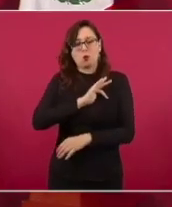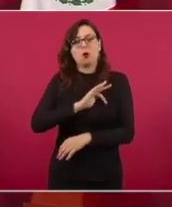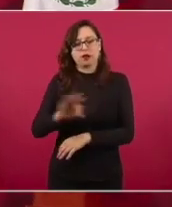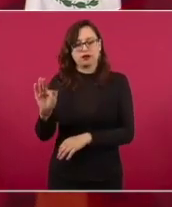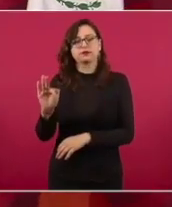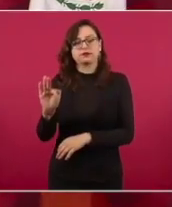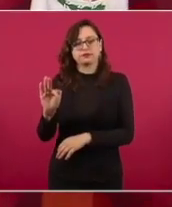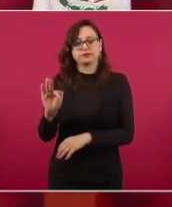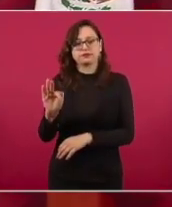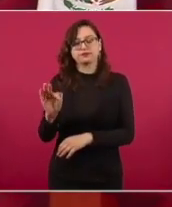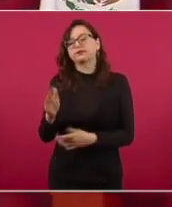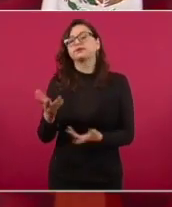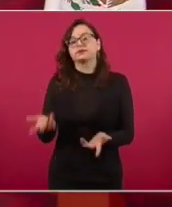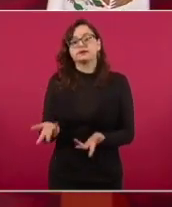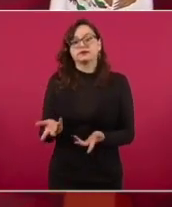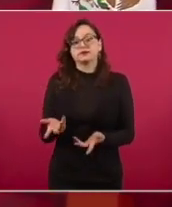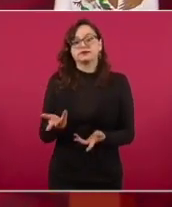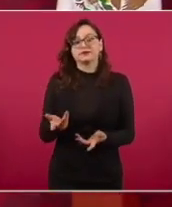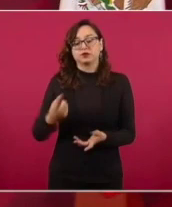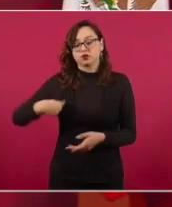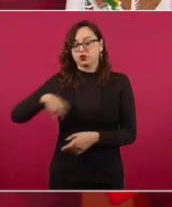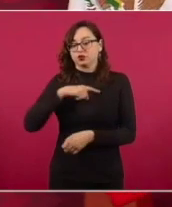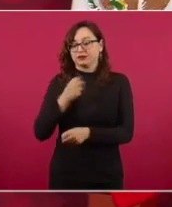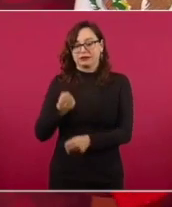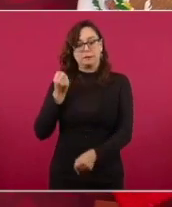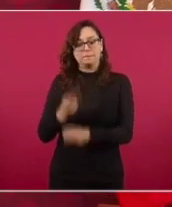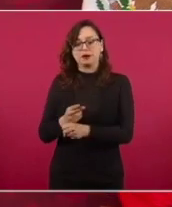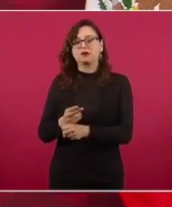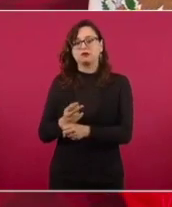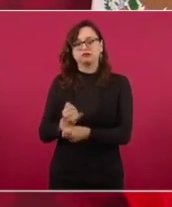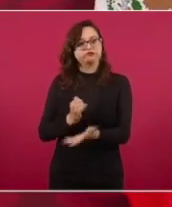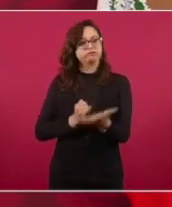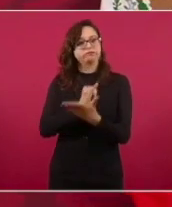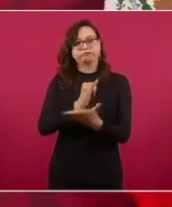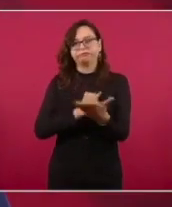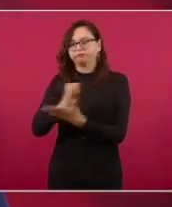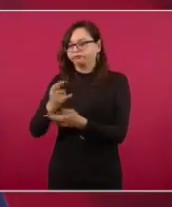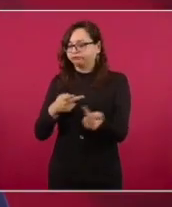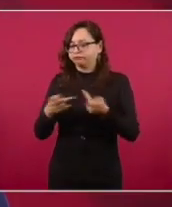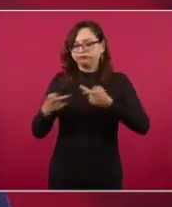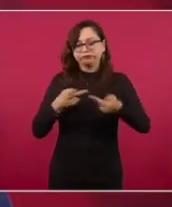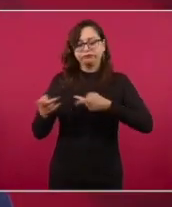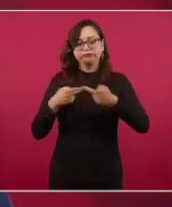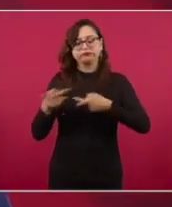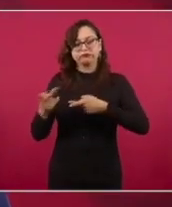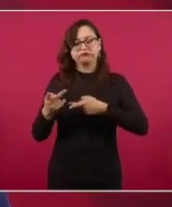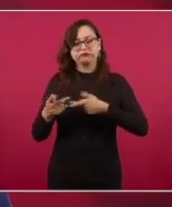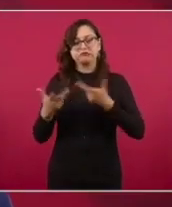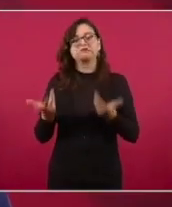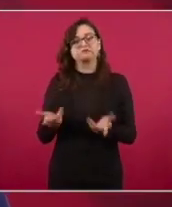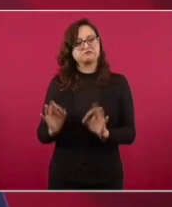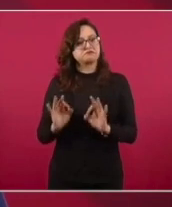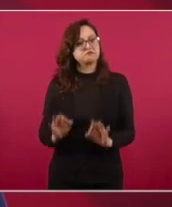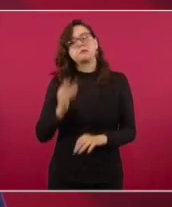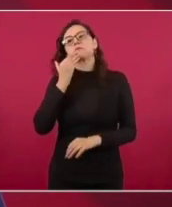tomamos decisiones a tiempo y que fue acertado